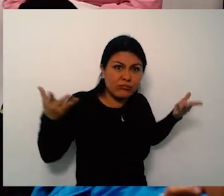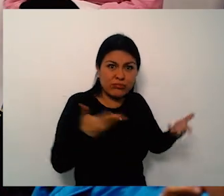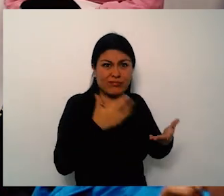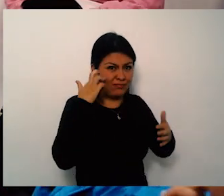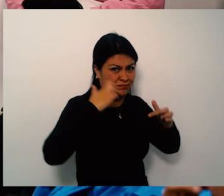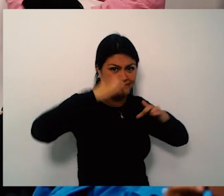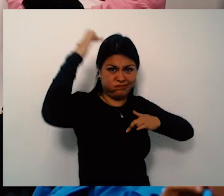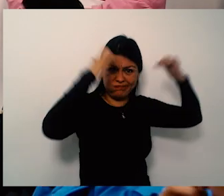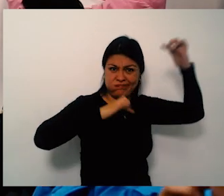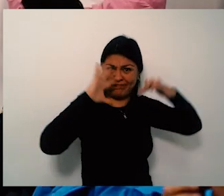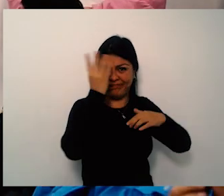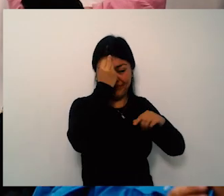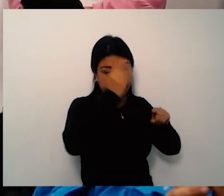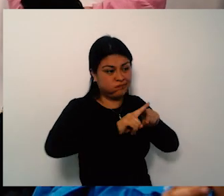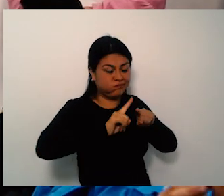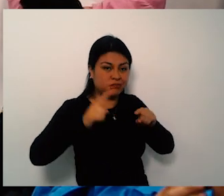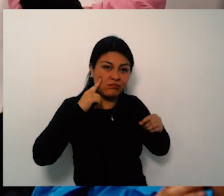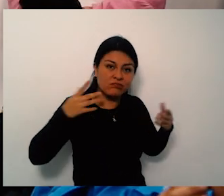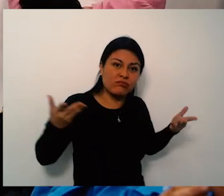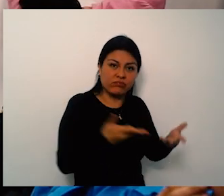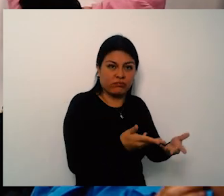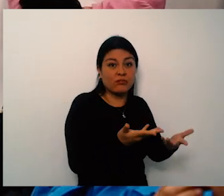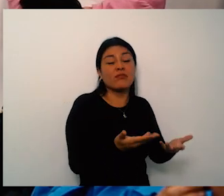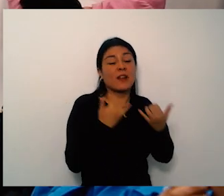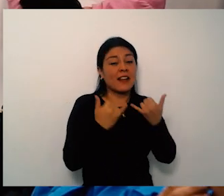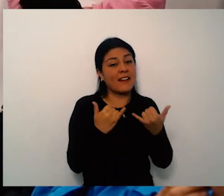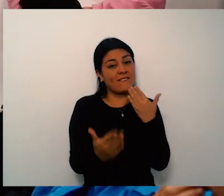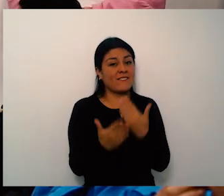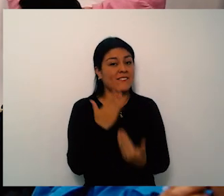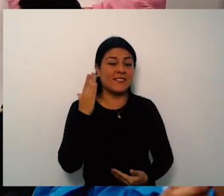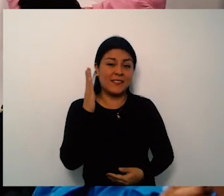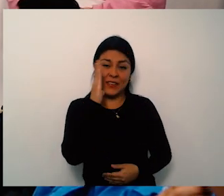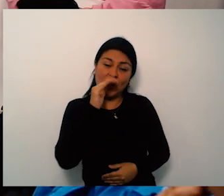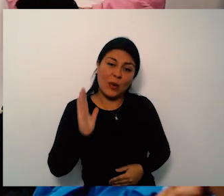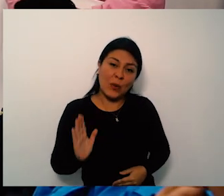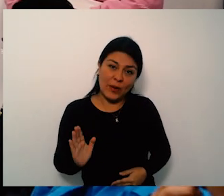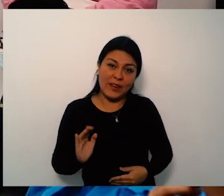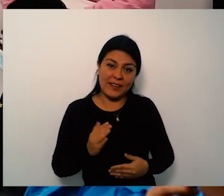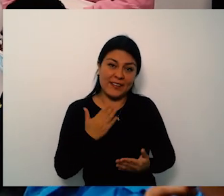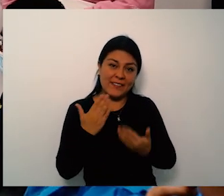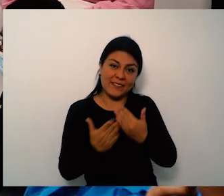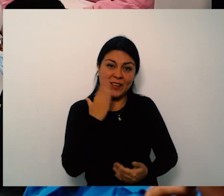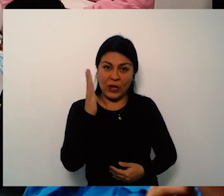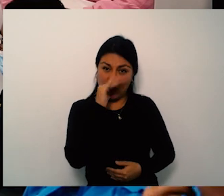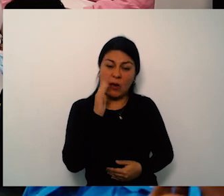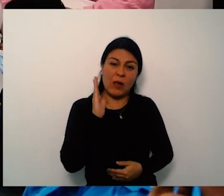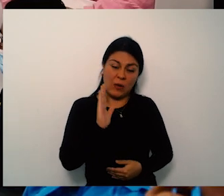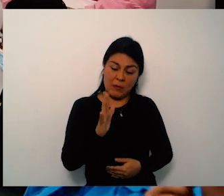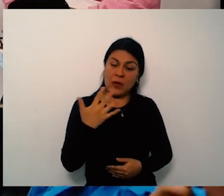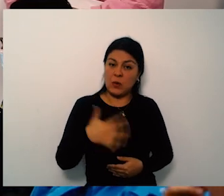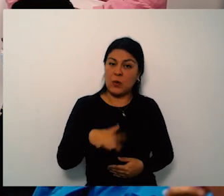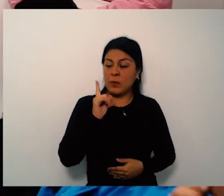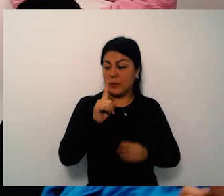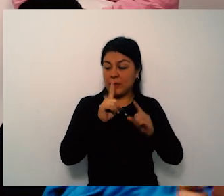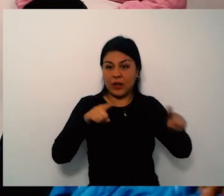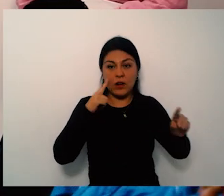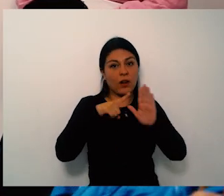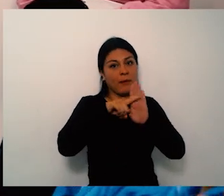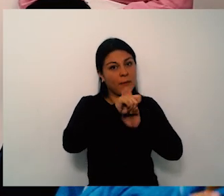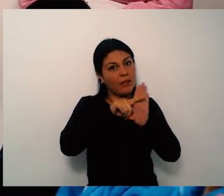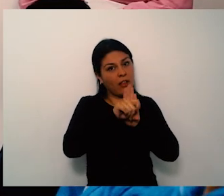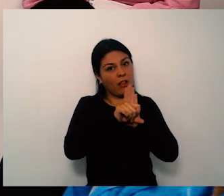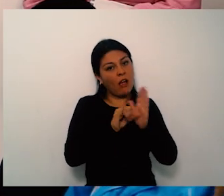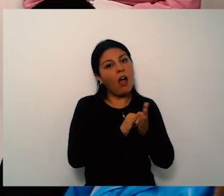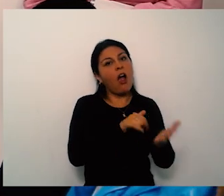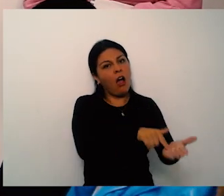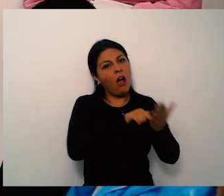tendríamos acá en la ciudad pero sabemos la necesidad que tienen allá y por eso allá están las ambulancias con el médico y han salvado vidas y